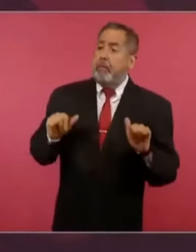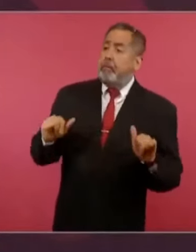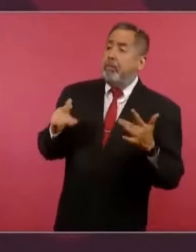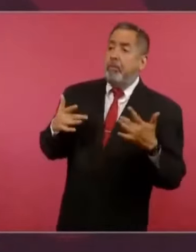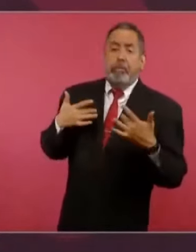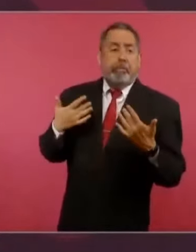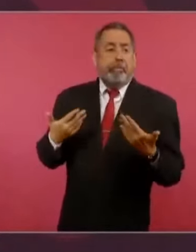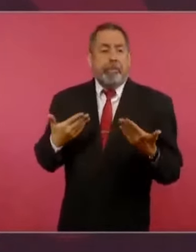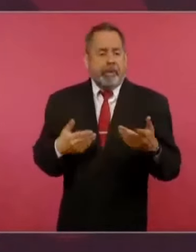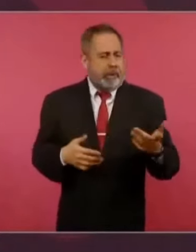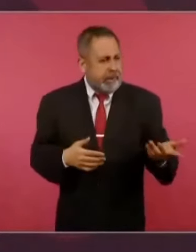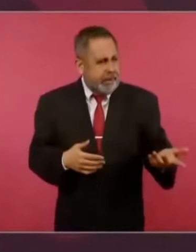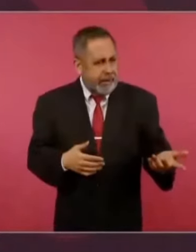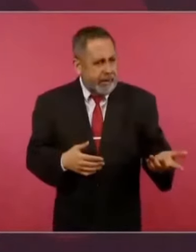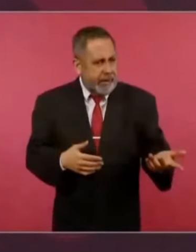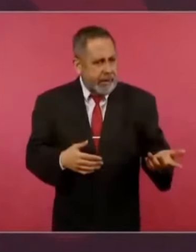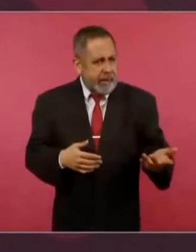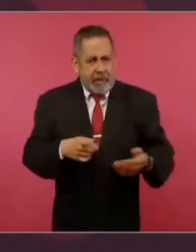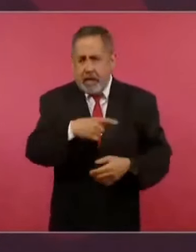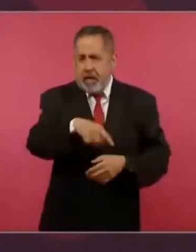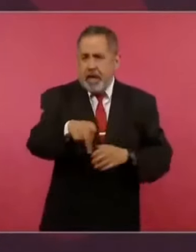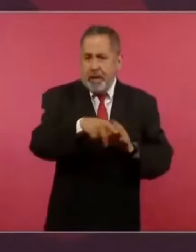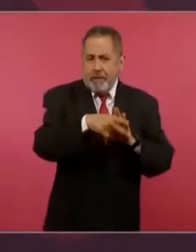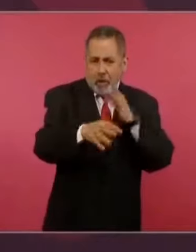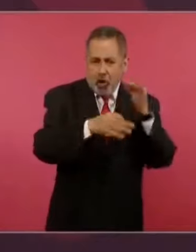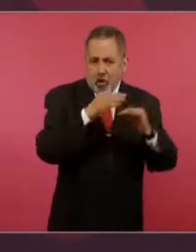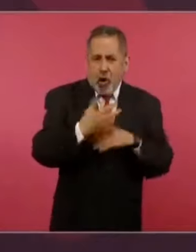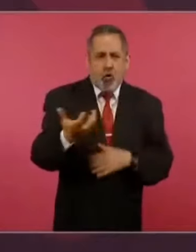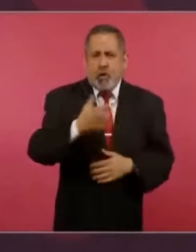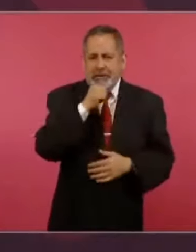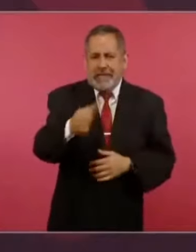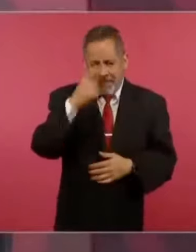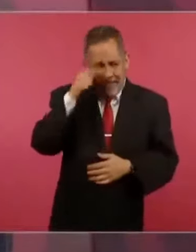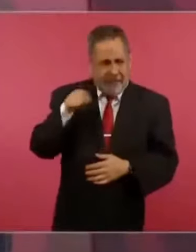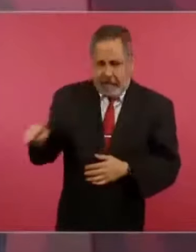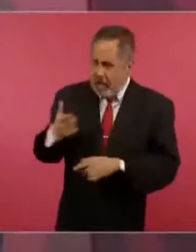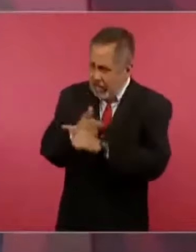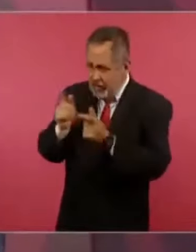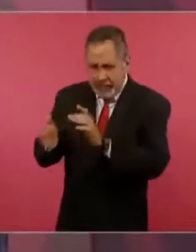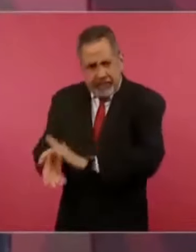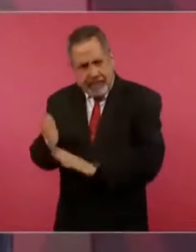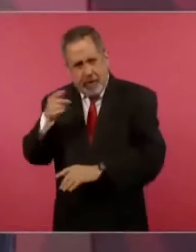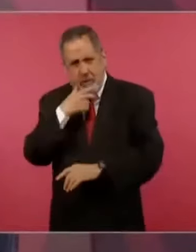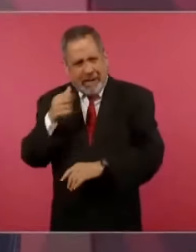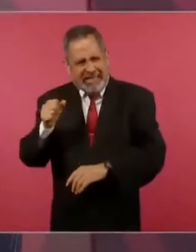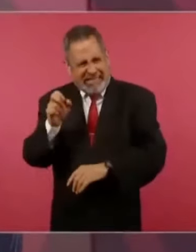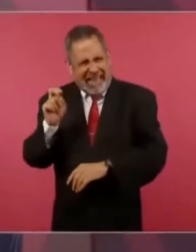Y no hacen nada para demandar la libertad de Assange